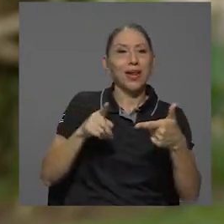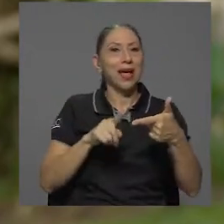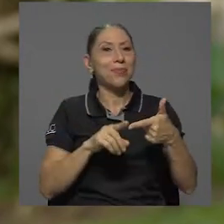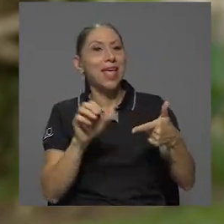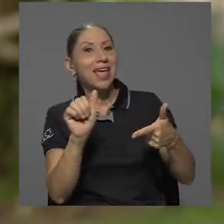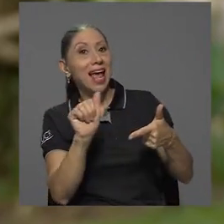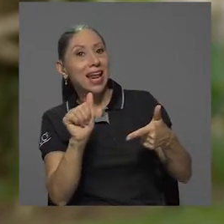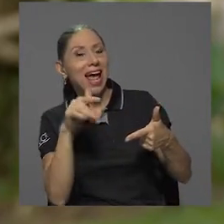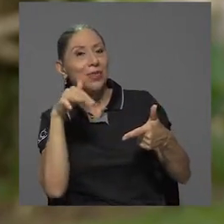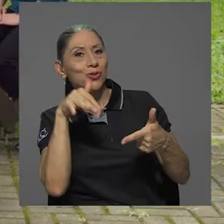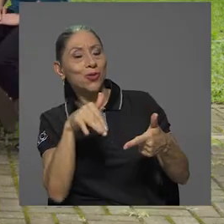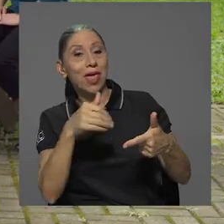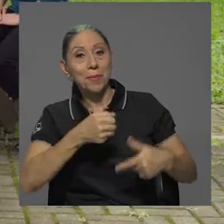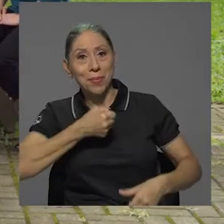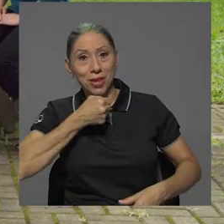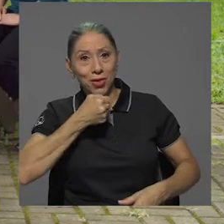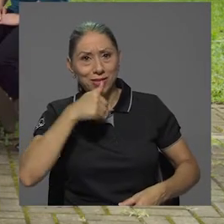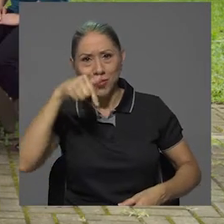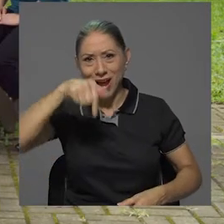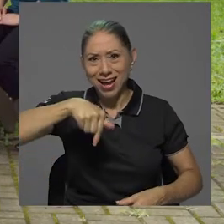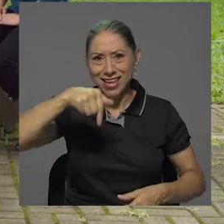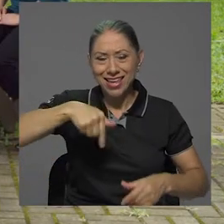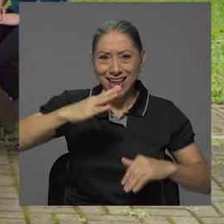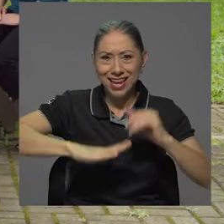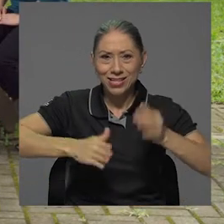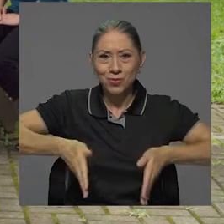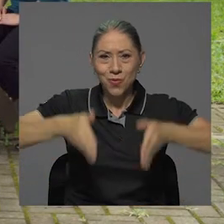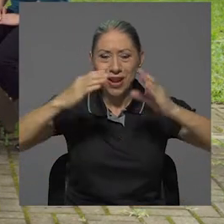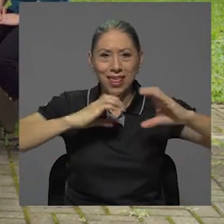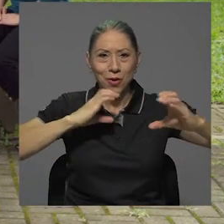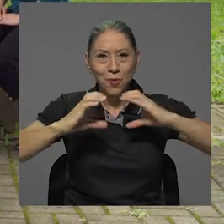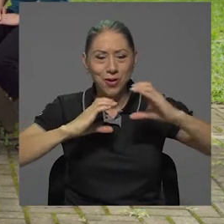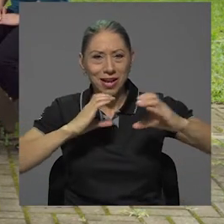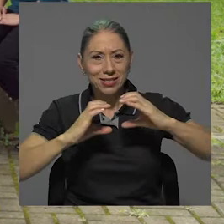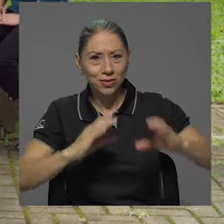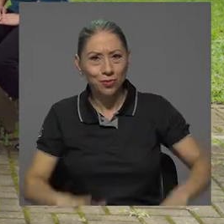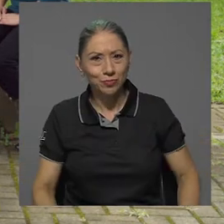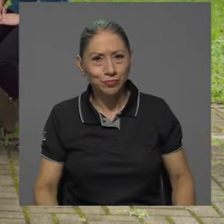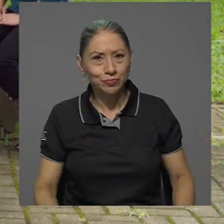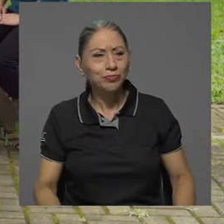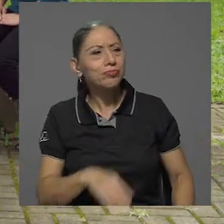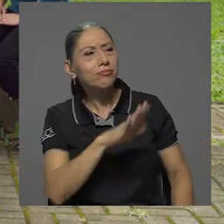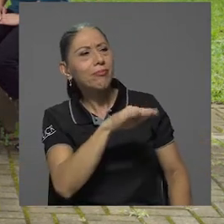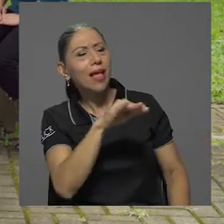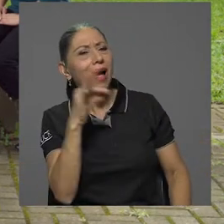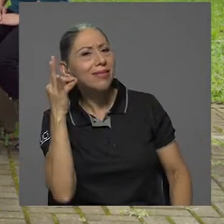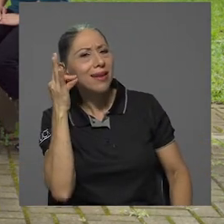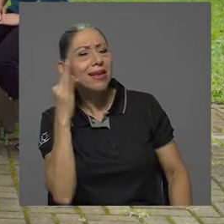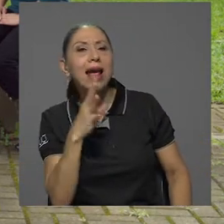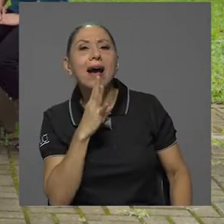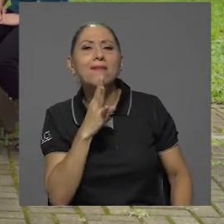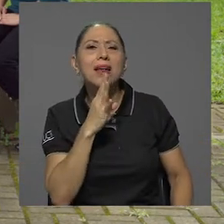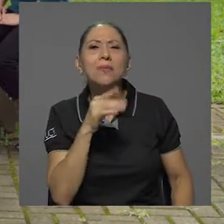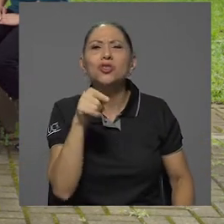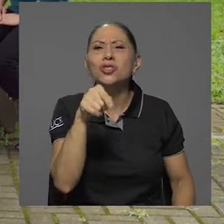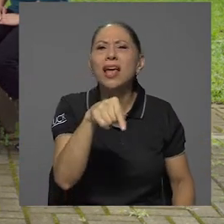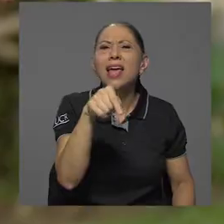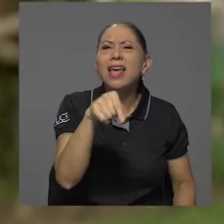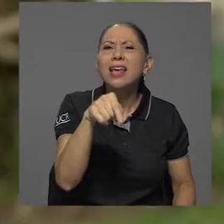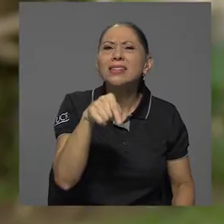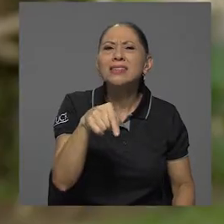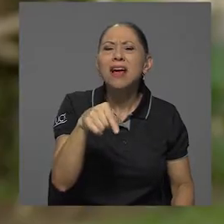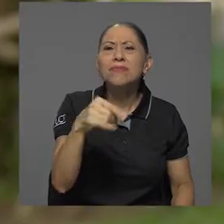Contaduría Pública y Alejandro es estudiante de periodismo aquí en la Escuela de Comunicación. Aidelín, hablemos un poquito qué